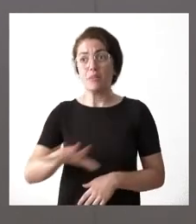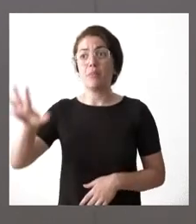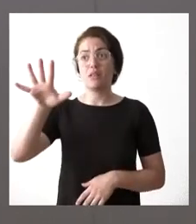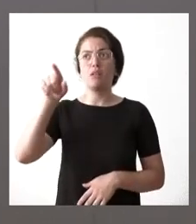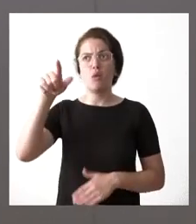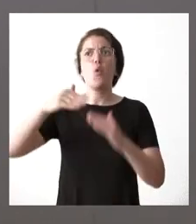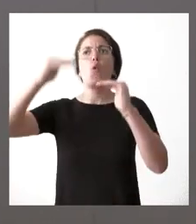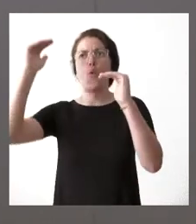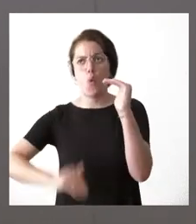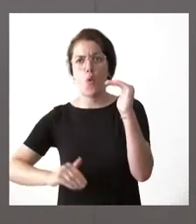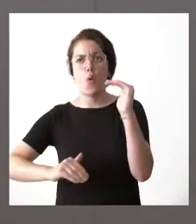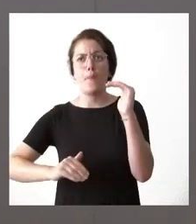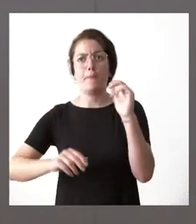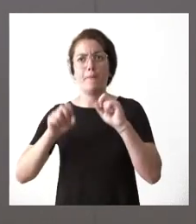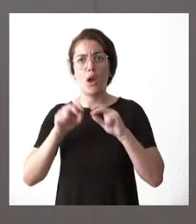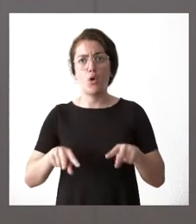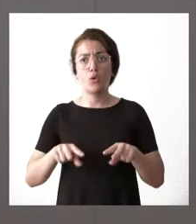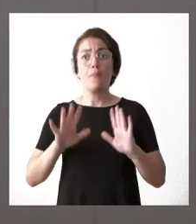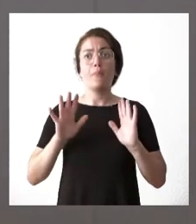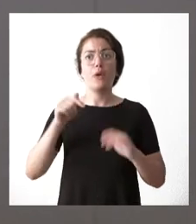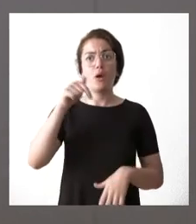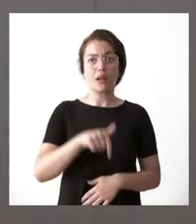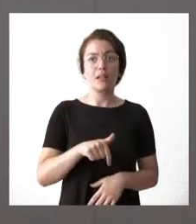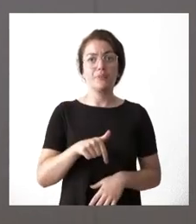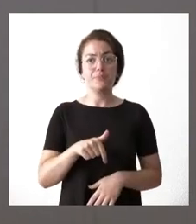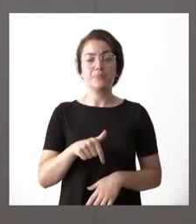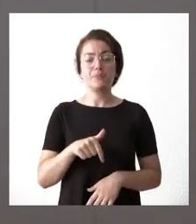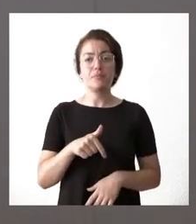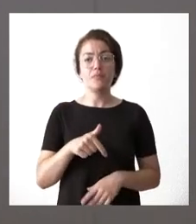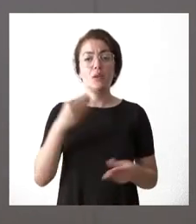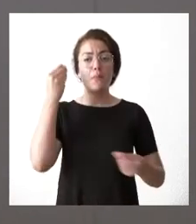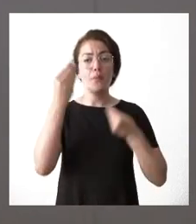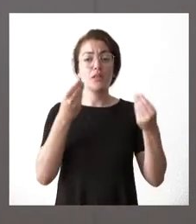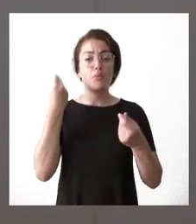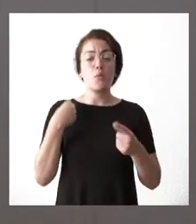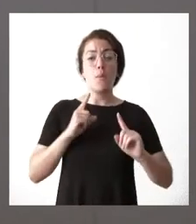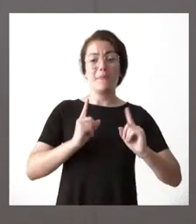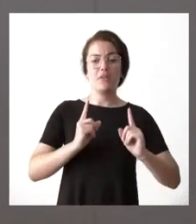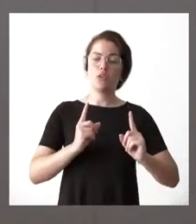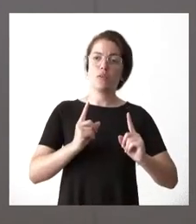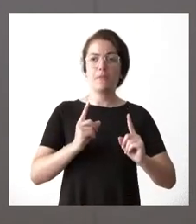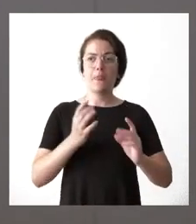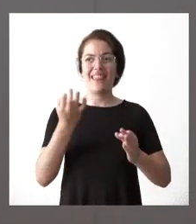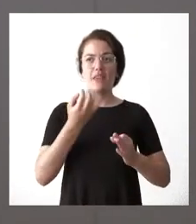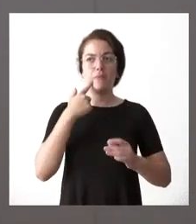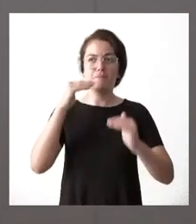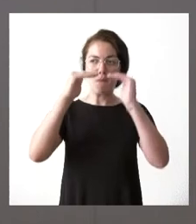importante que la nuestra pero sí lo suficiente para pensar que las previsiones que tendríamos que hacer son algo más a baja yo creo que cuando presentamos la contabilidad de